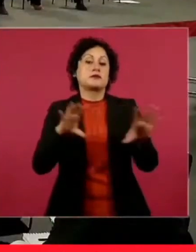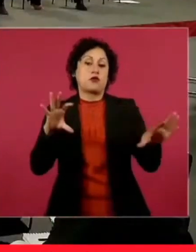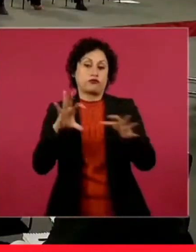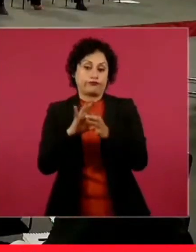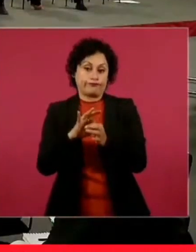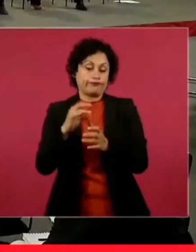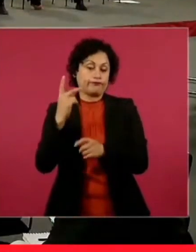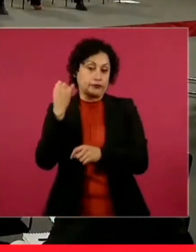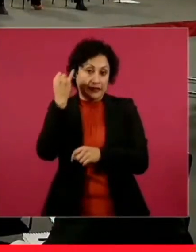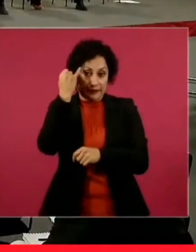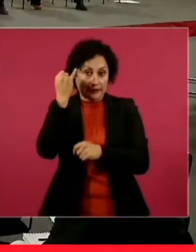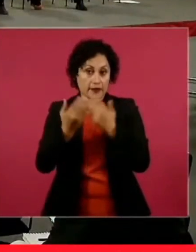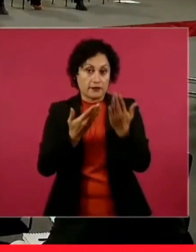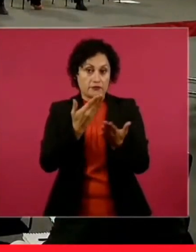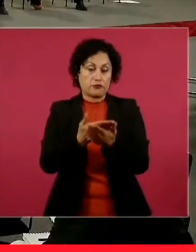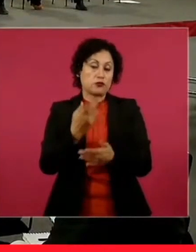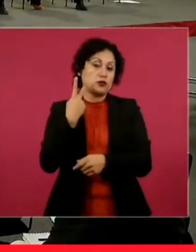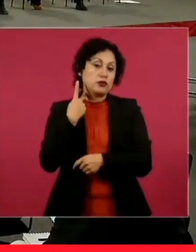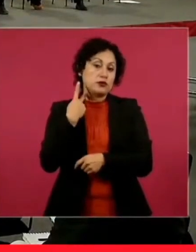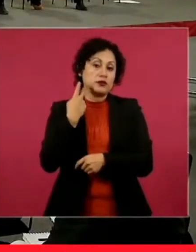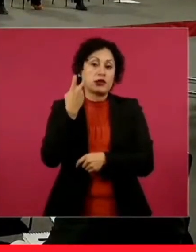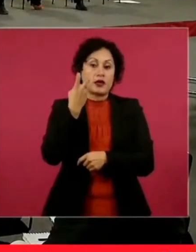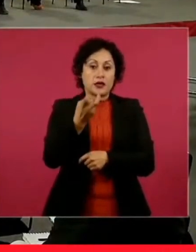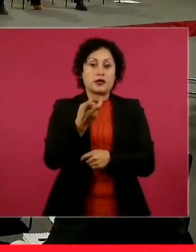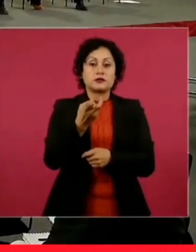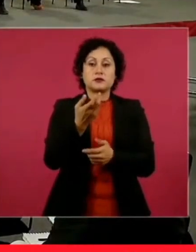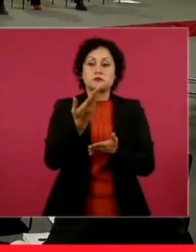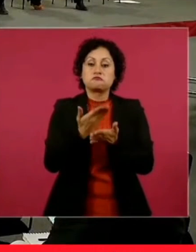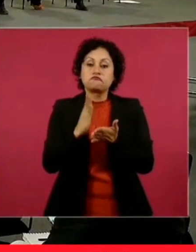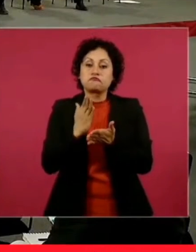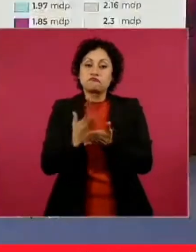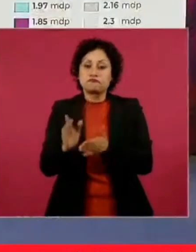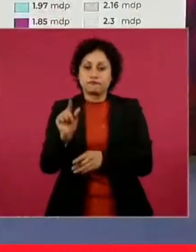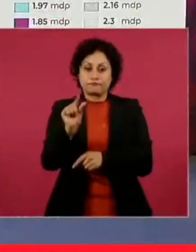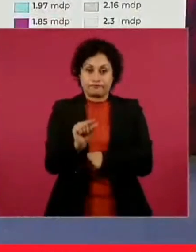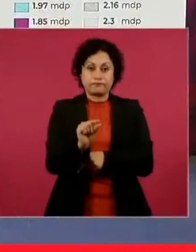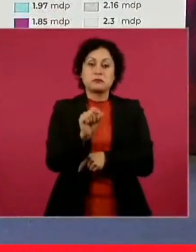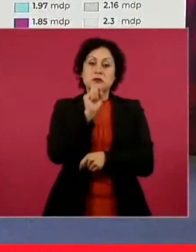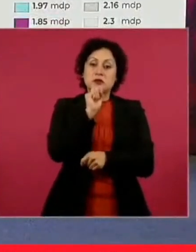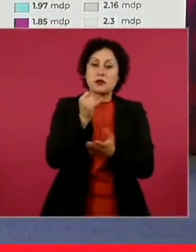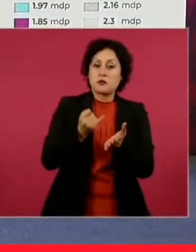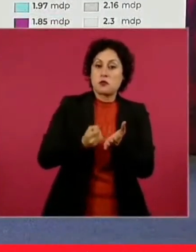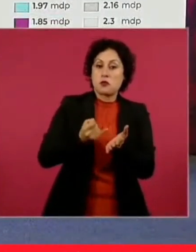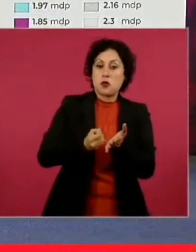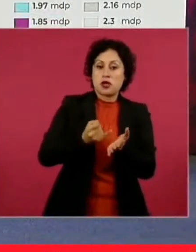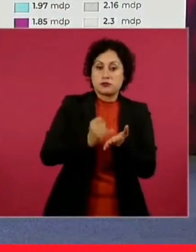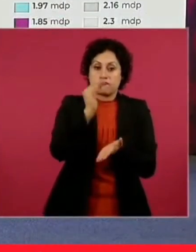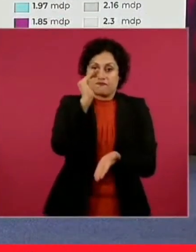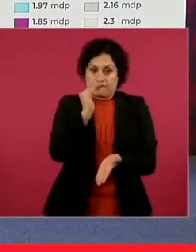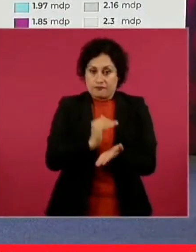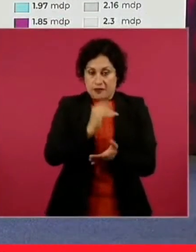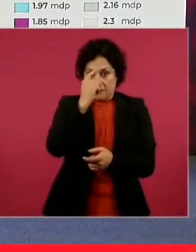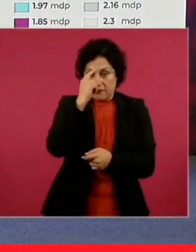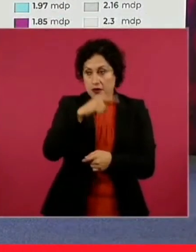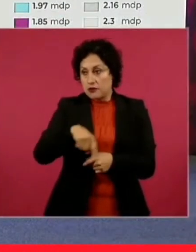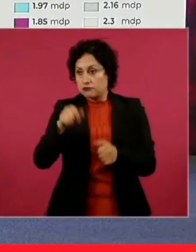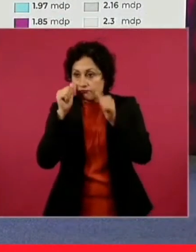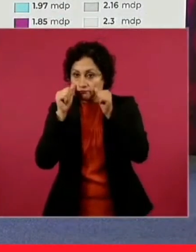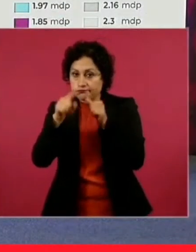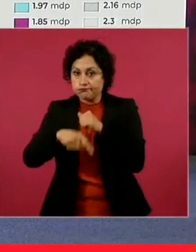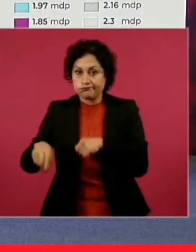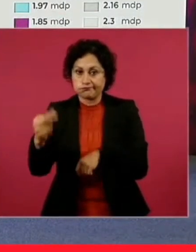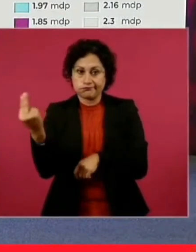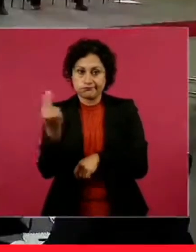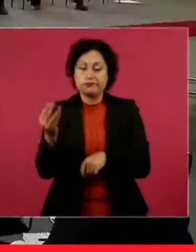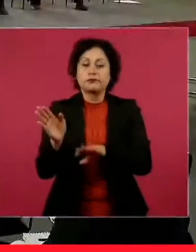Estas son sin garantía hipotecaria, son microcréditos a corto plazo y tasas preferenciales en zonas con rezago habitacional. Y los